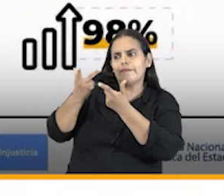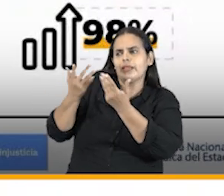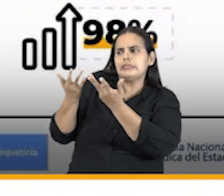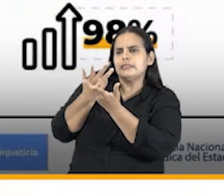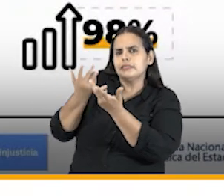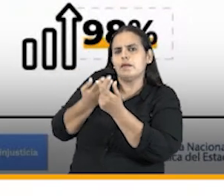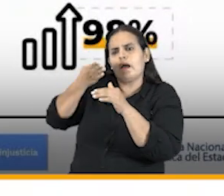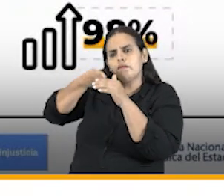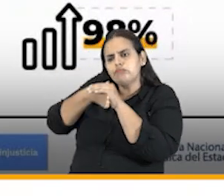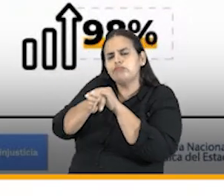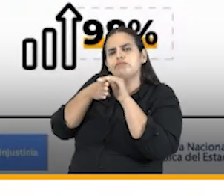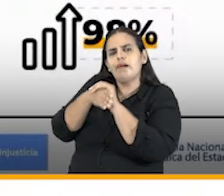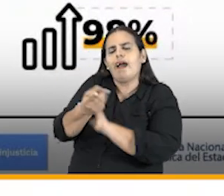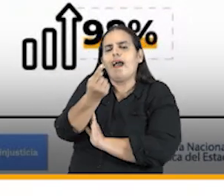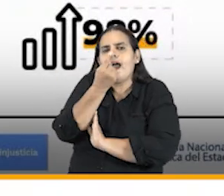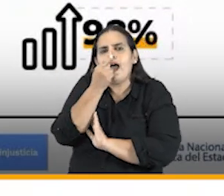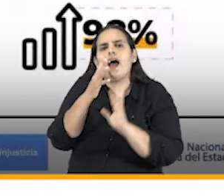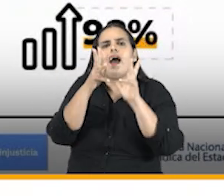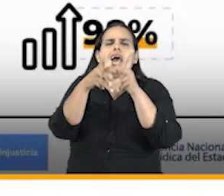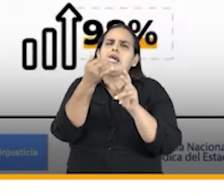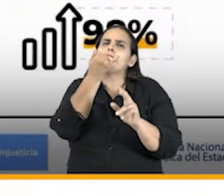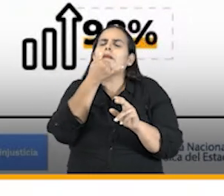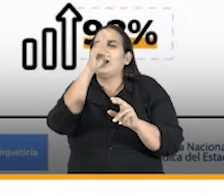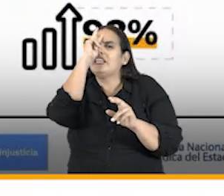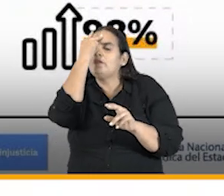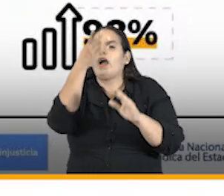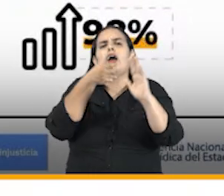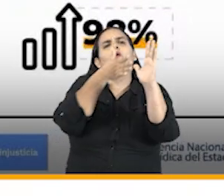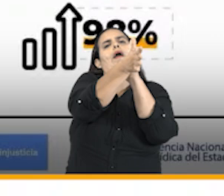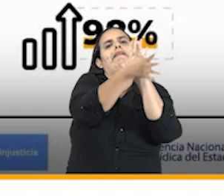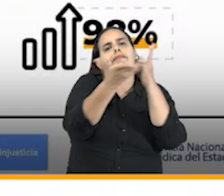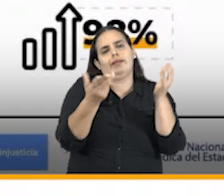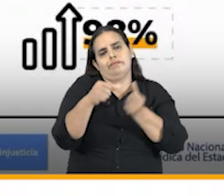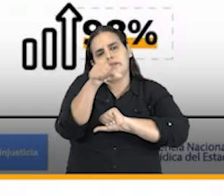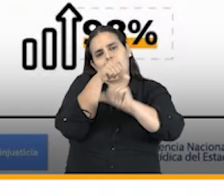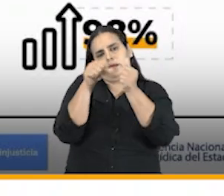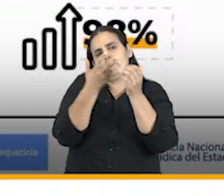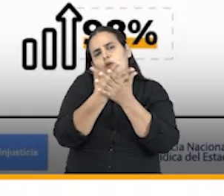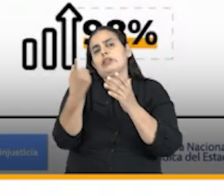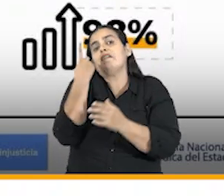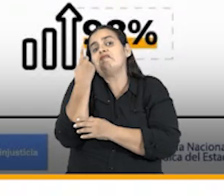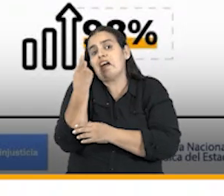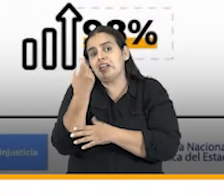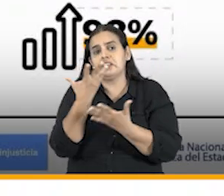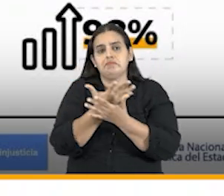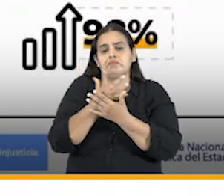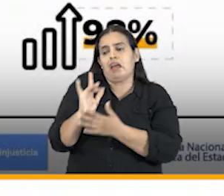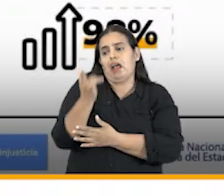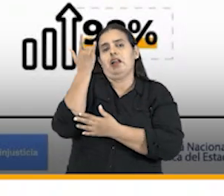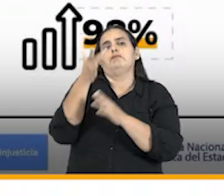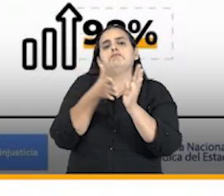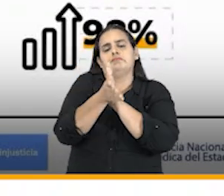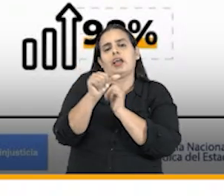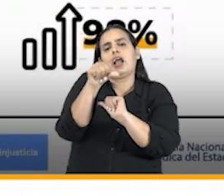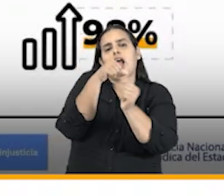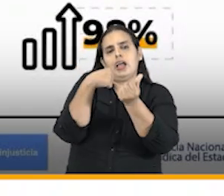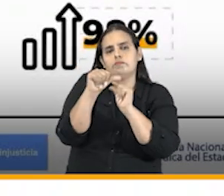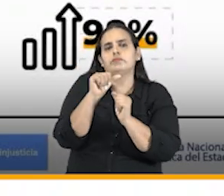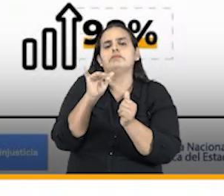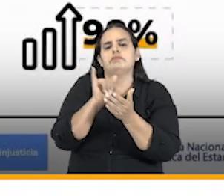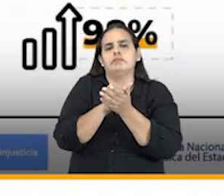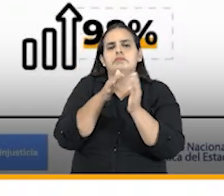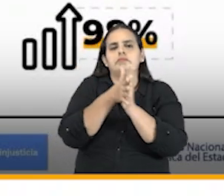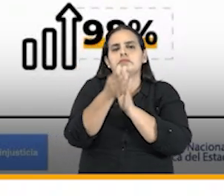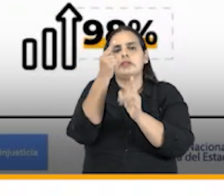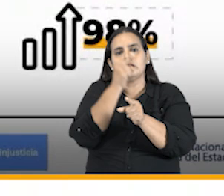sistema ahí es donde encuentran inconsistencias o cosas por completar piden estas modificaciones de manera